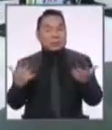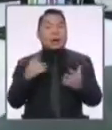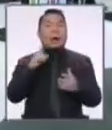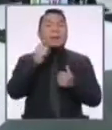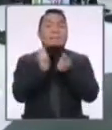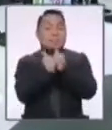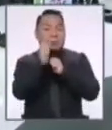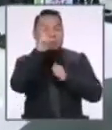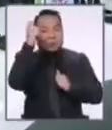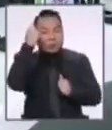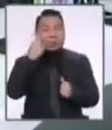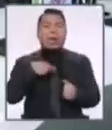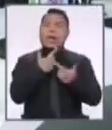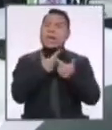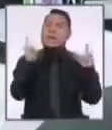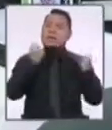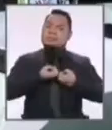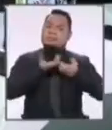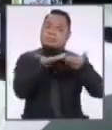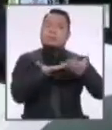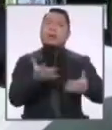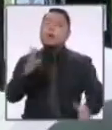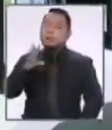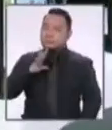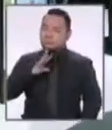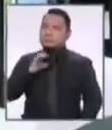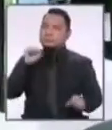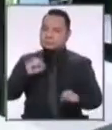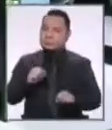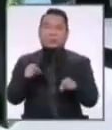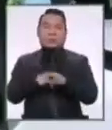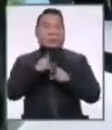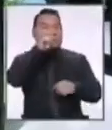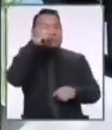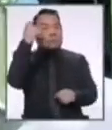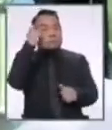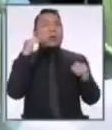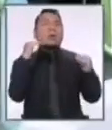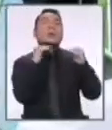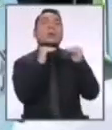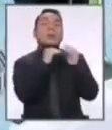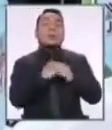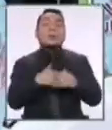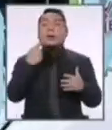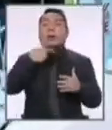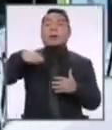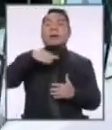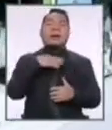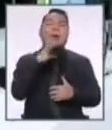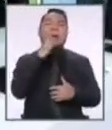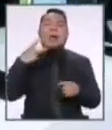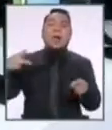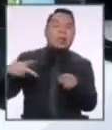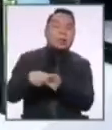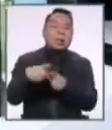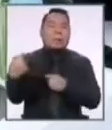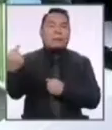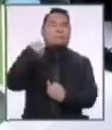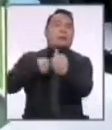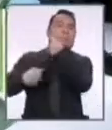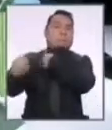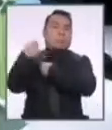política, la libertad de expresión, la tolerancia política y la igualdad. Cualquier interrupción o agravio,